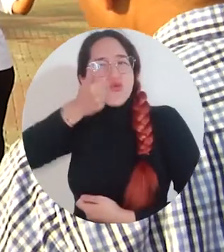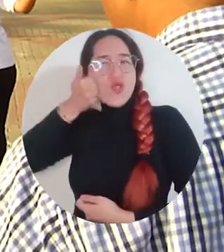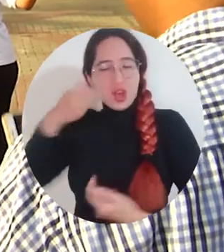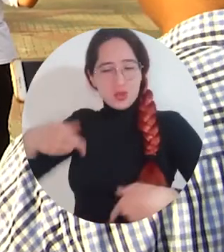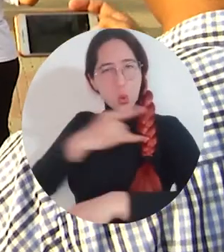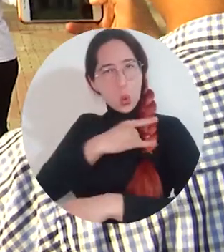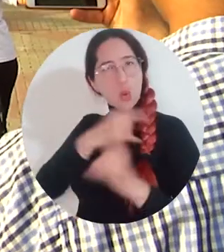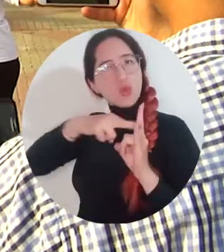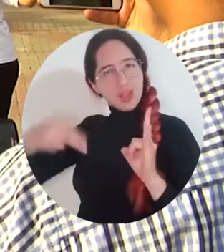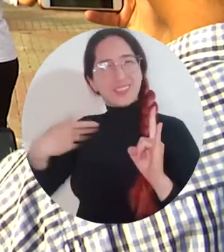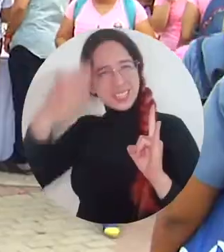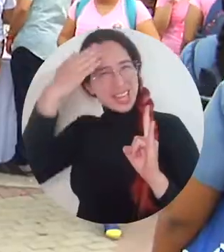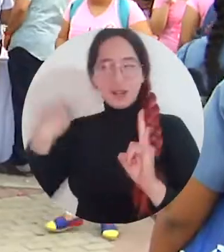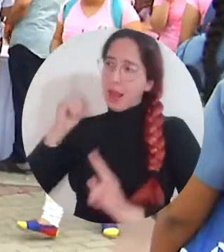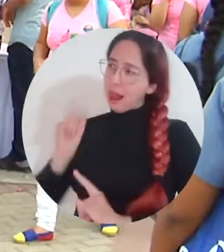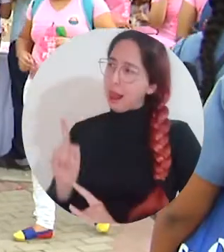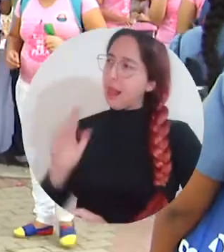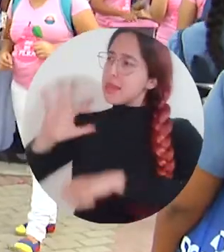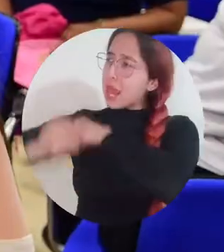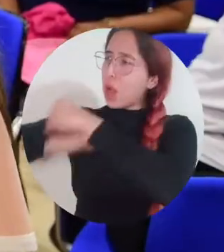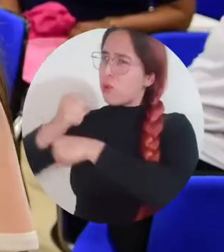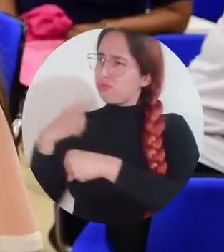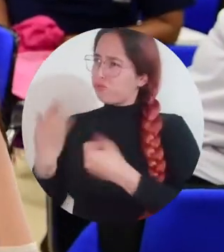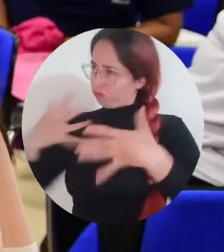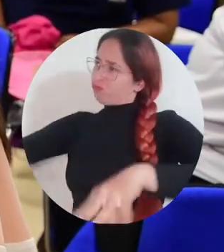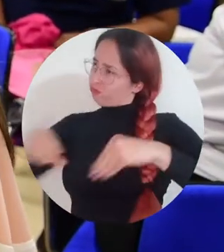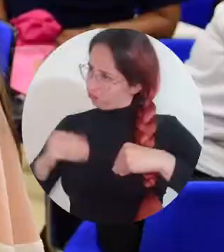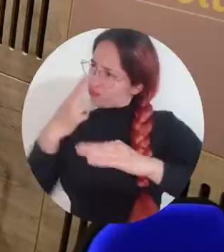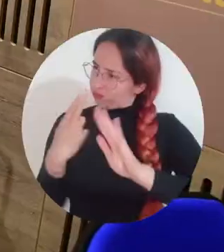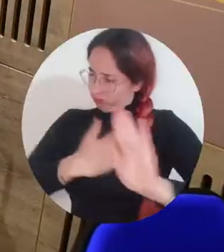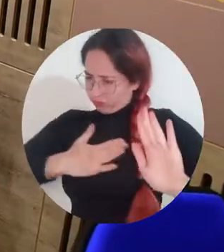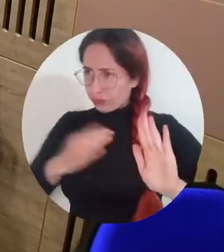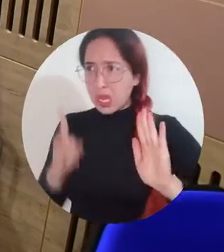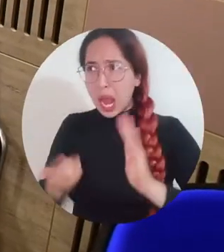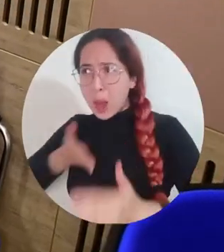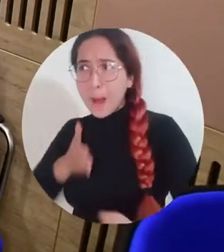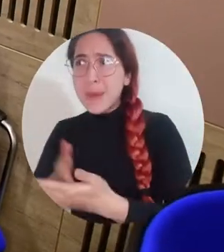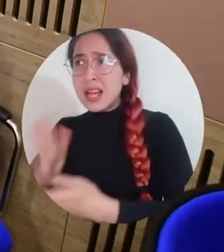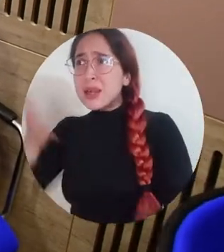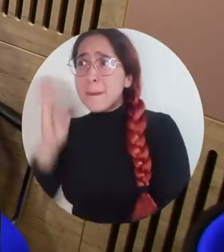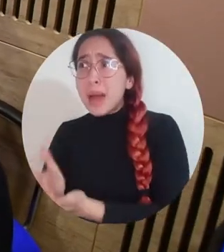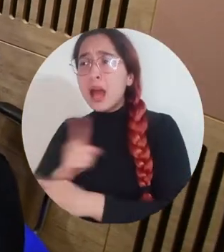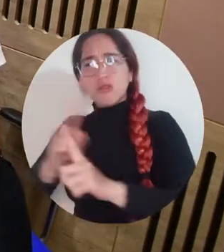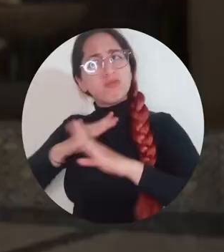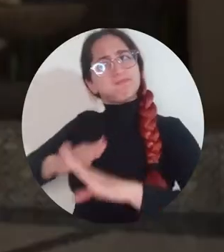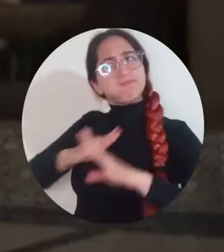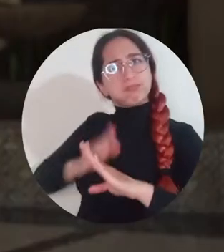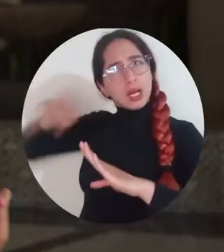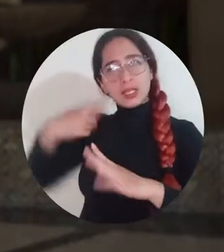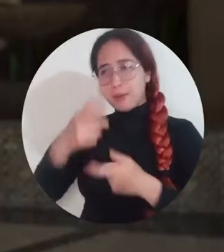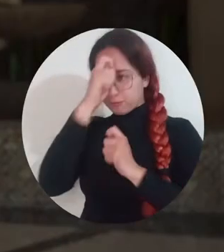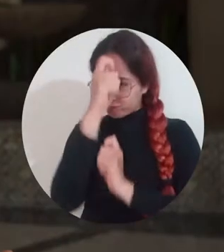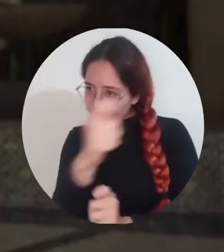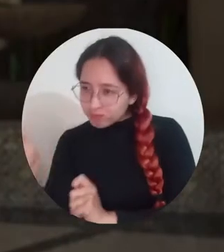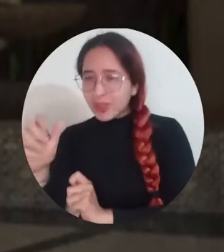para ratificar su compromiso con la lucha contra el cáncer de mama y homenajear a las mujeres que han sufrido esta enfermedad. Por